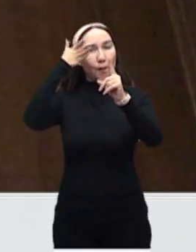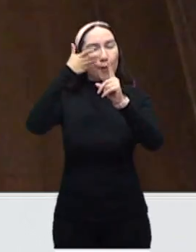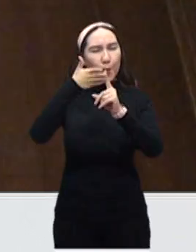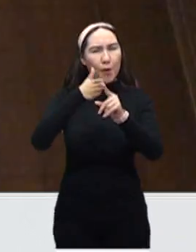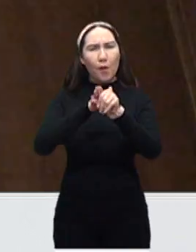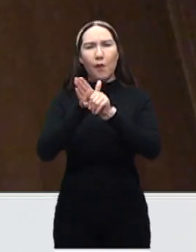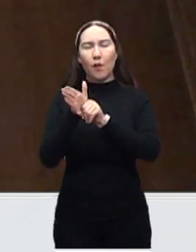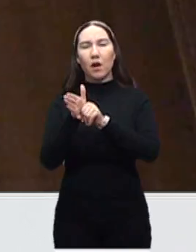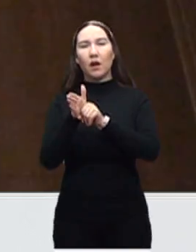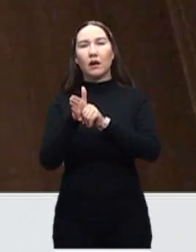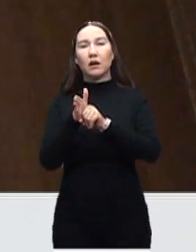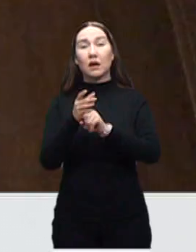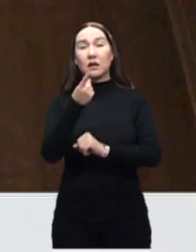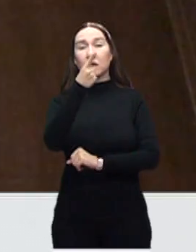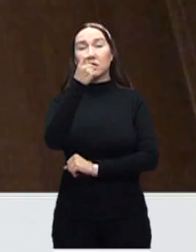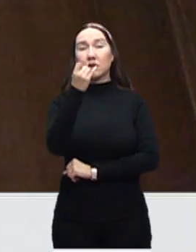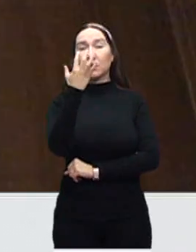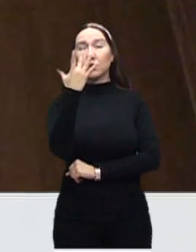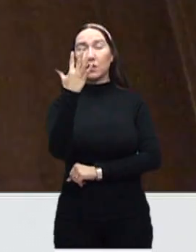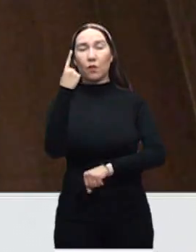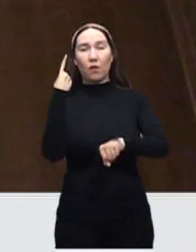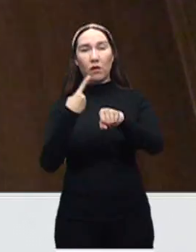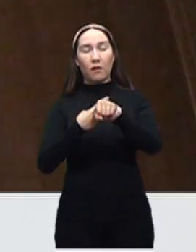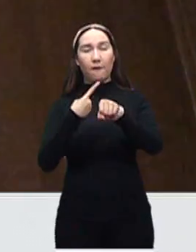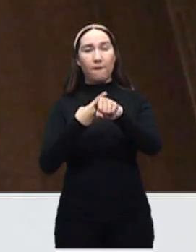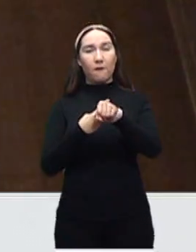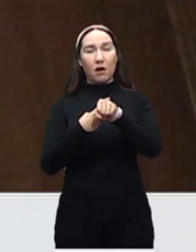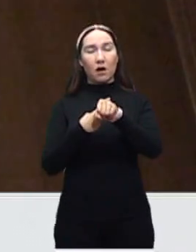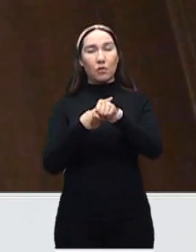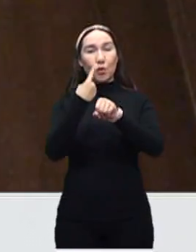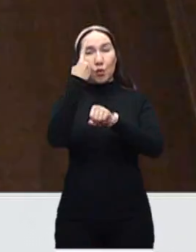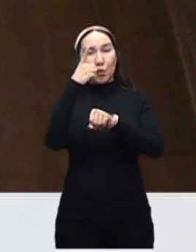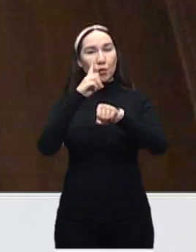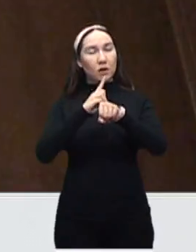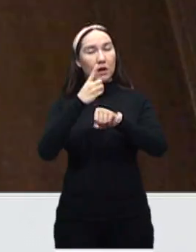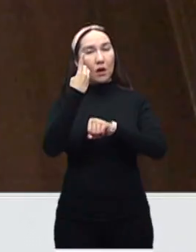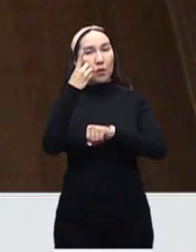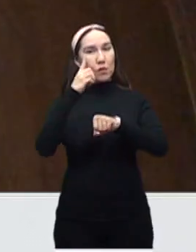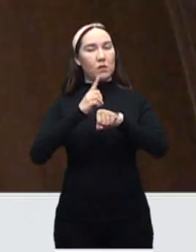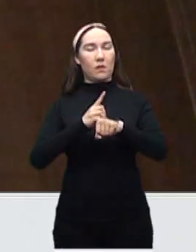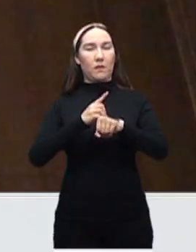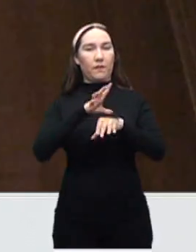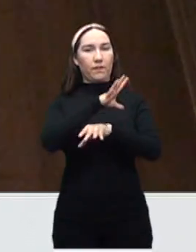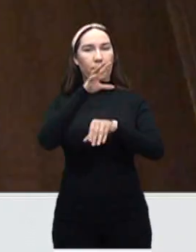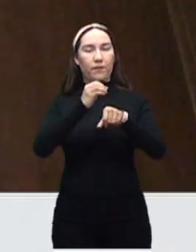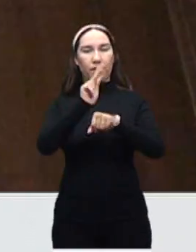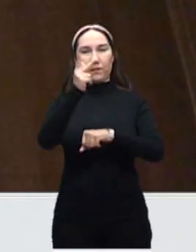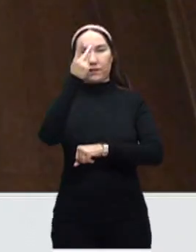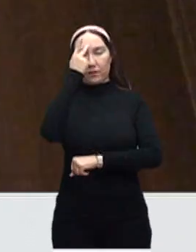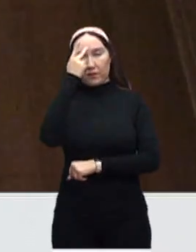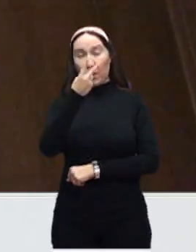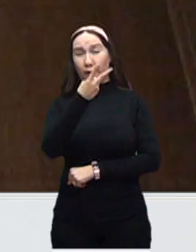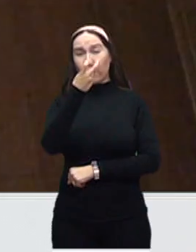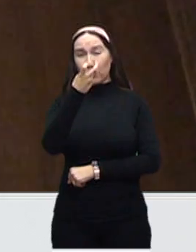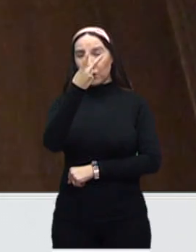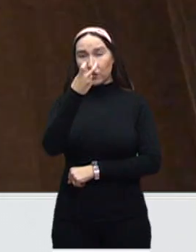sería que tuviéramos menos de 150, menos de 100 casos por día en todo el estado. Tener menos de 200